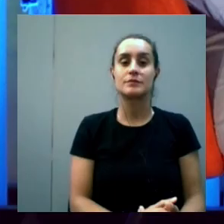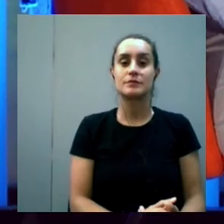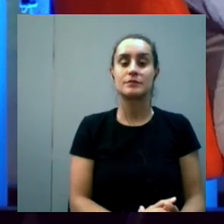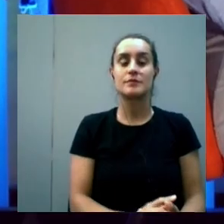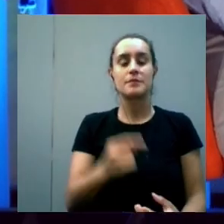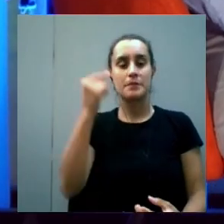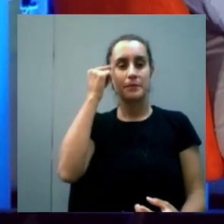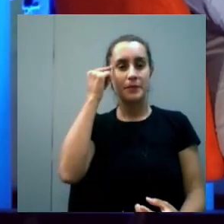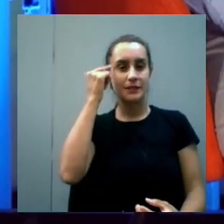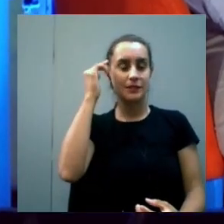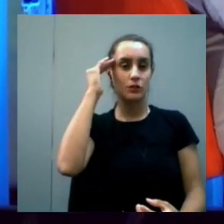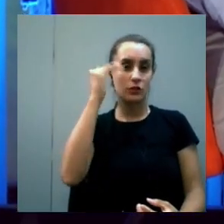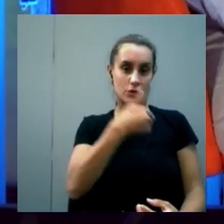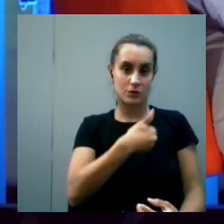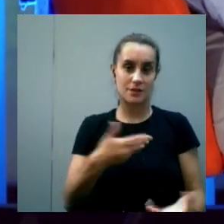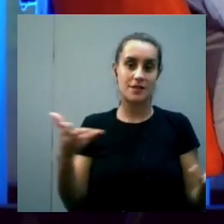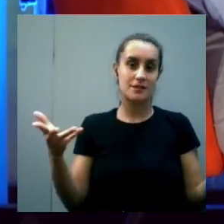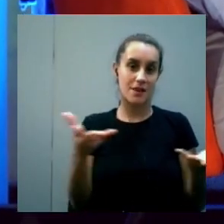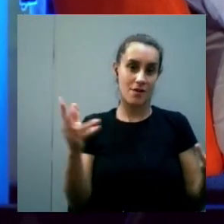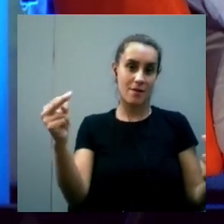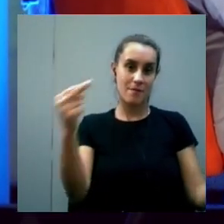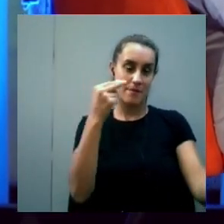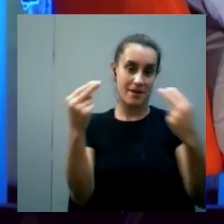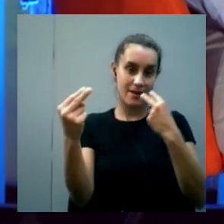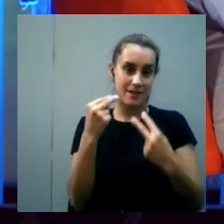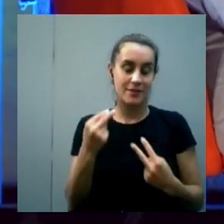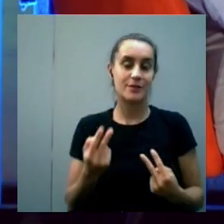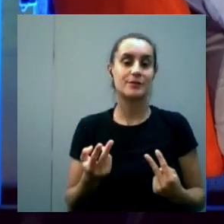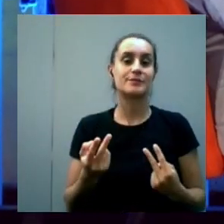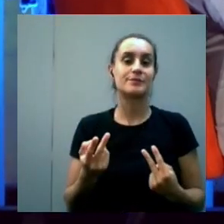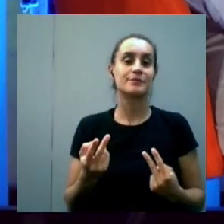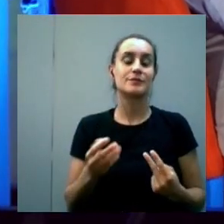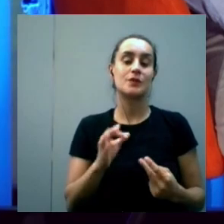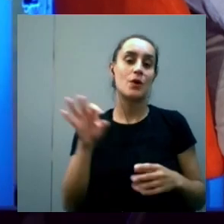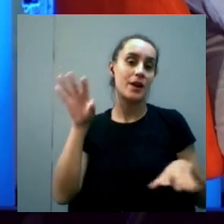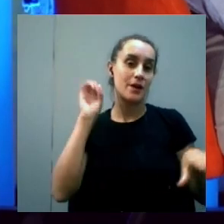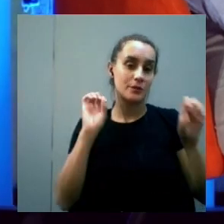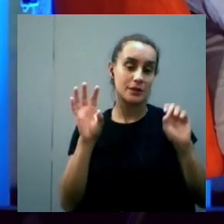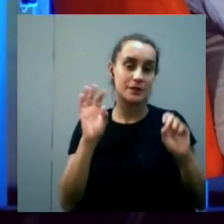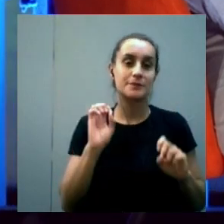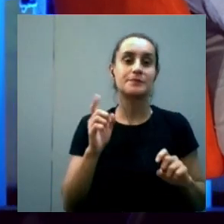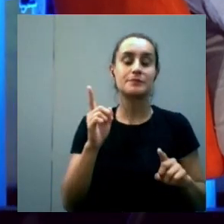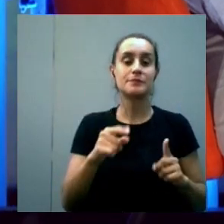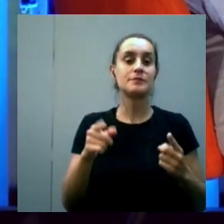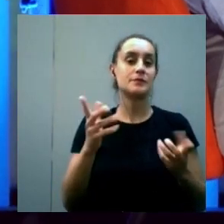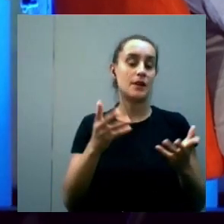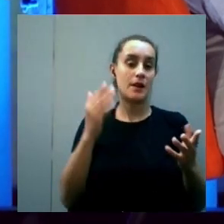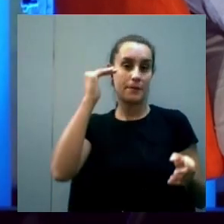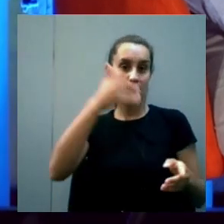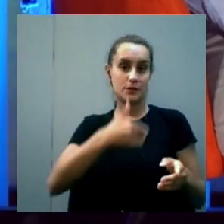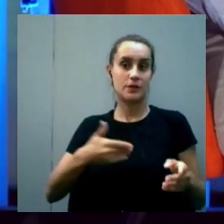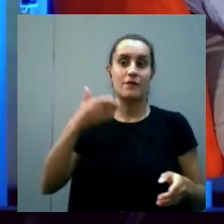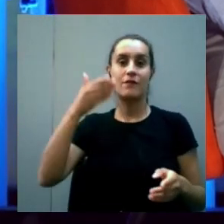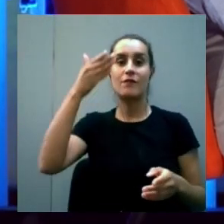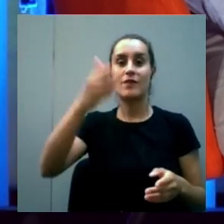los docentes que nos están escuchando y los docentes que se van a enfrentar en aulas con jóvenes